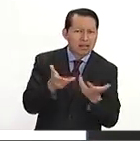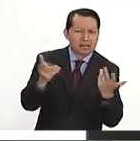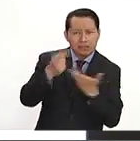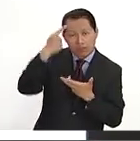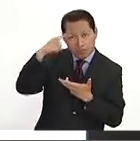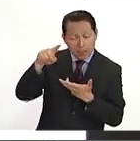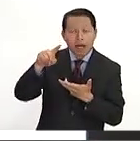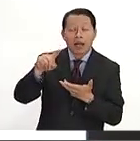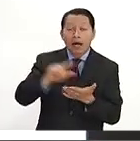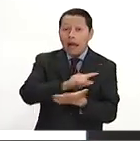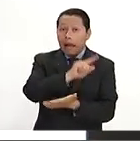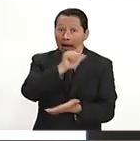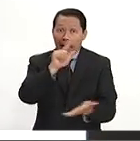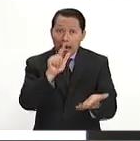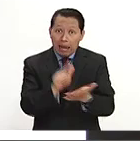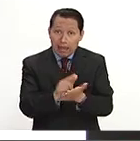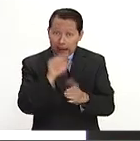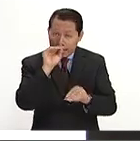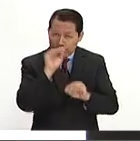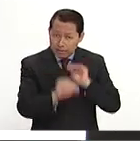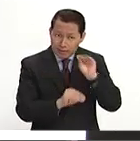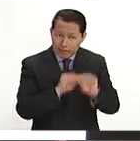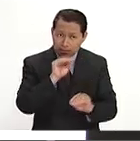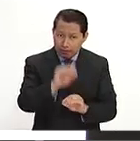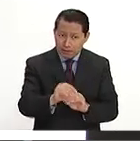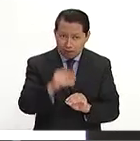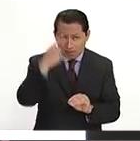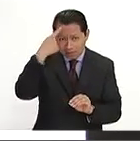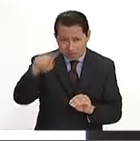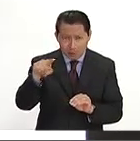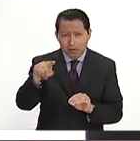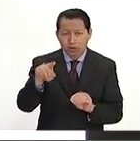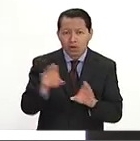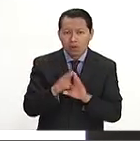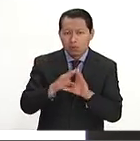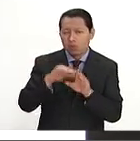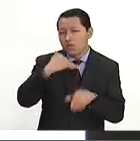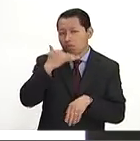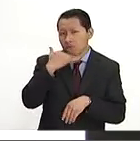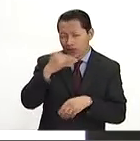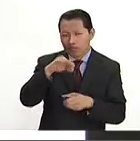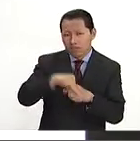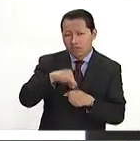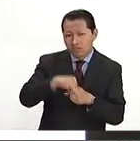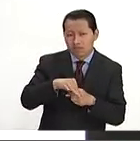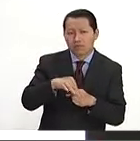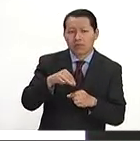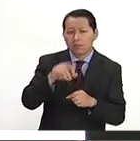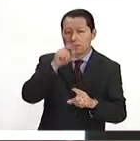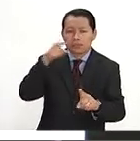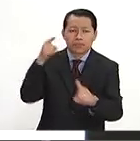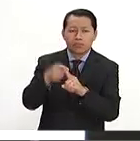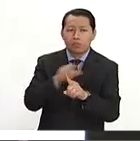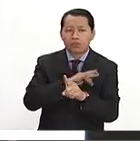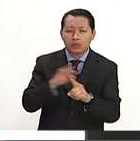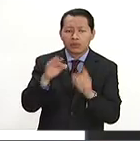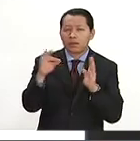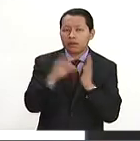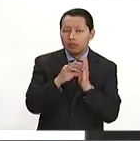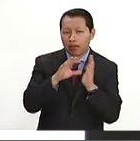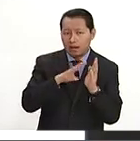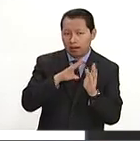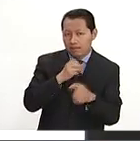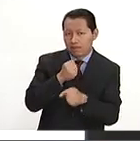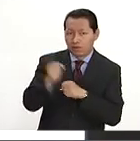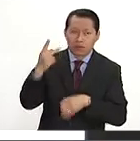haya legislación en contra, bueno, para el de los delitos electorales en razón de este punto de la